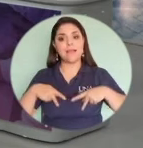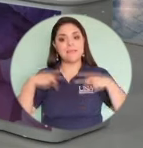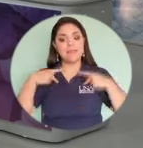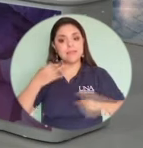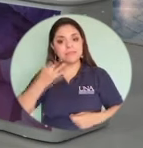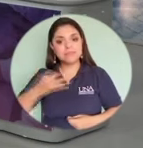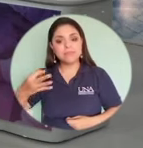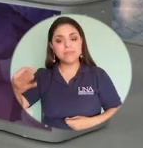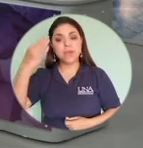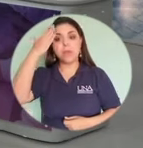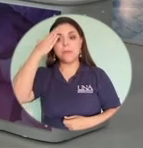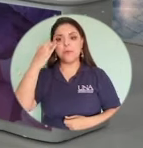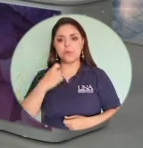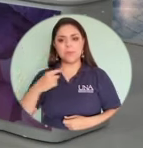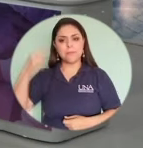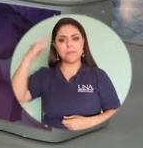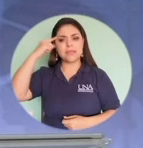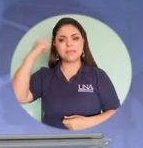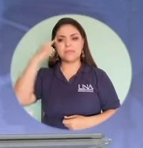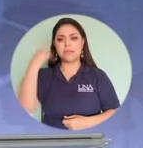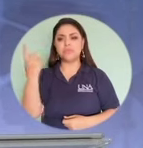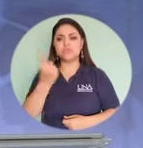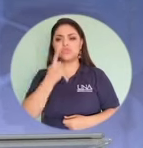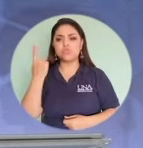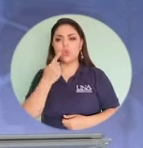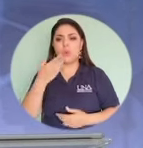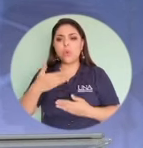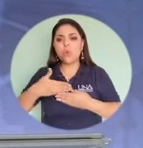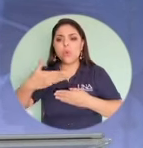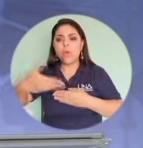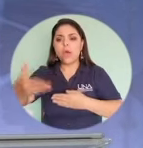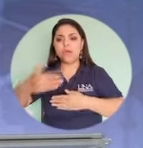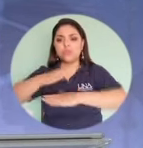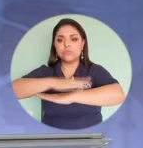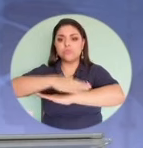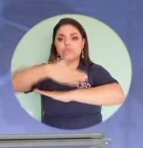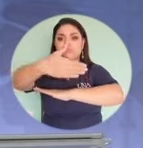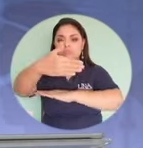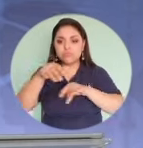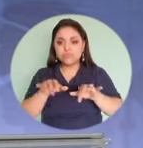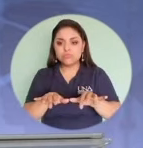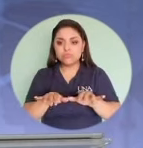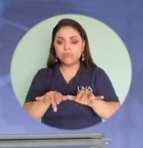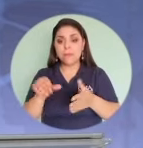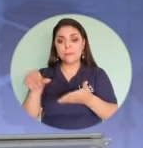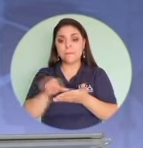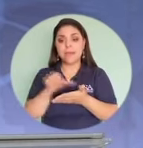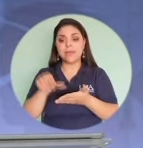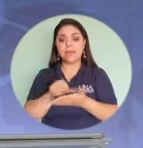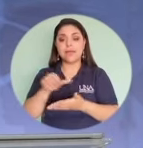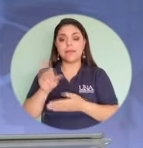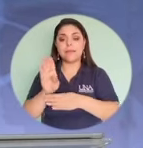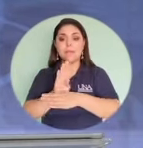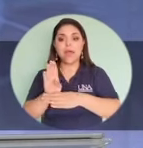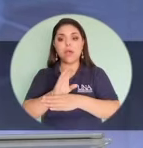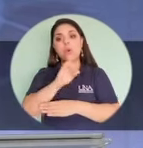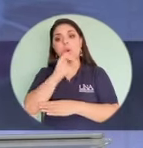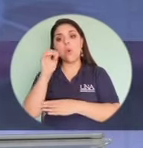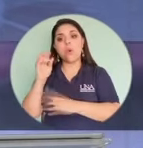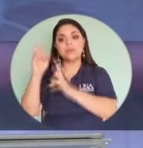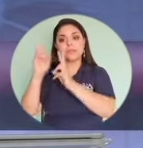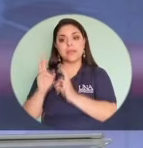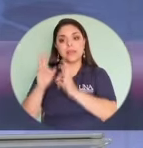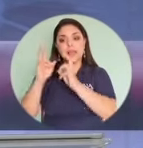tendemos a relacionarlo con cuando entramos a la página del banco o no sé si descargamos una aplicación en el celular,